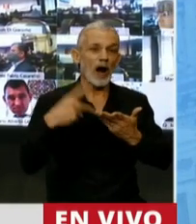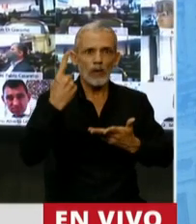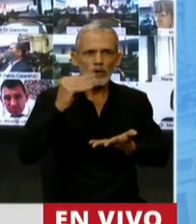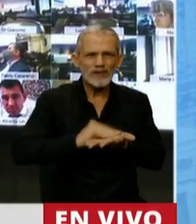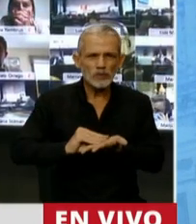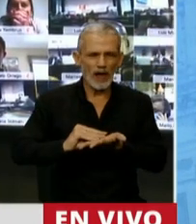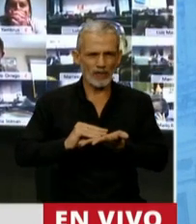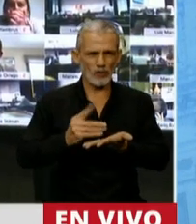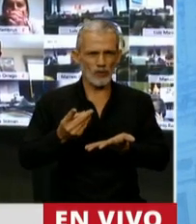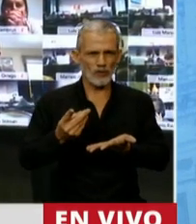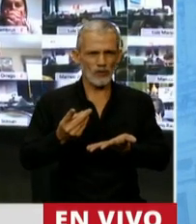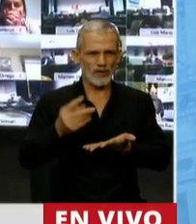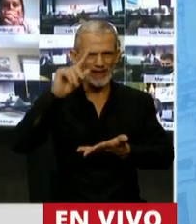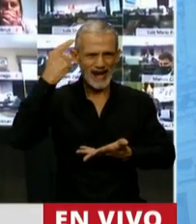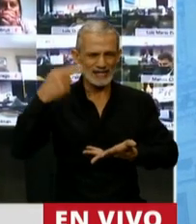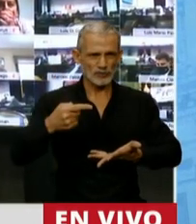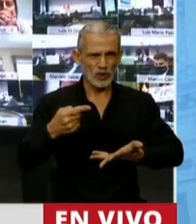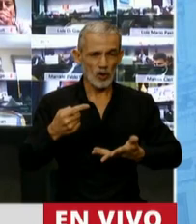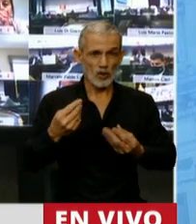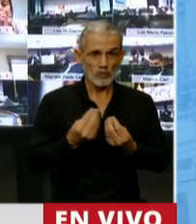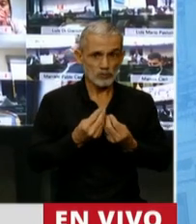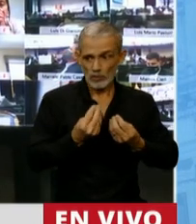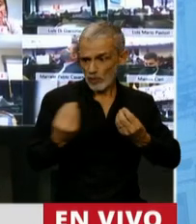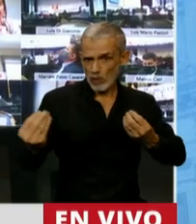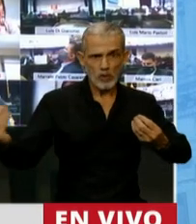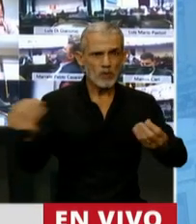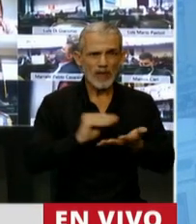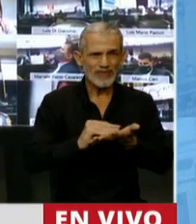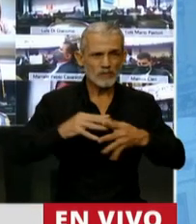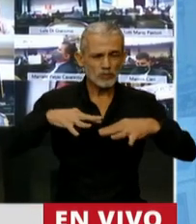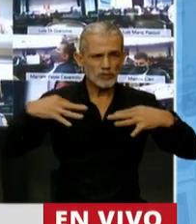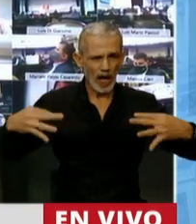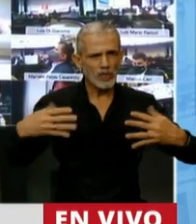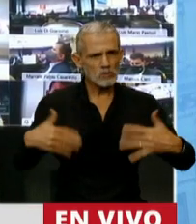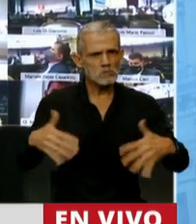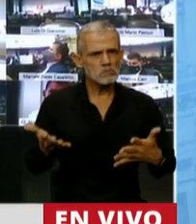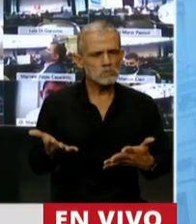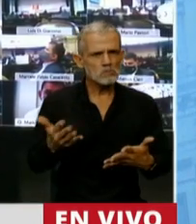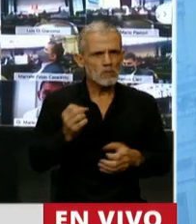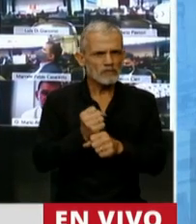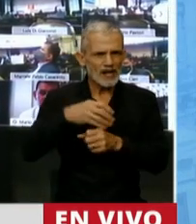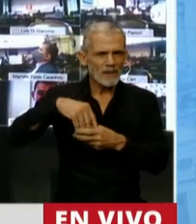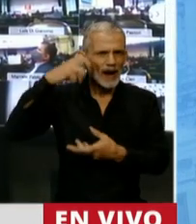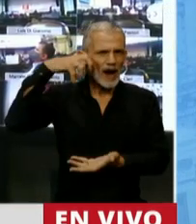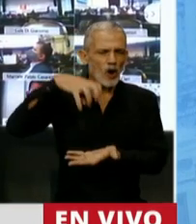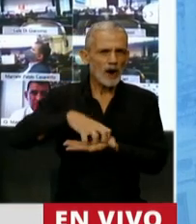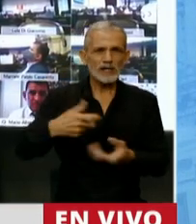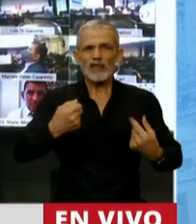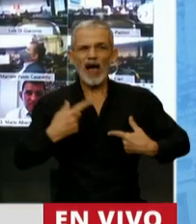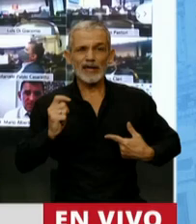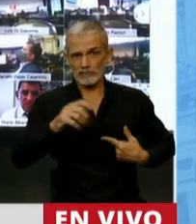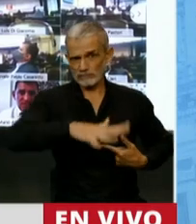muchos seguramente se sienten representados por la banca cuyo mandato me han otorgado.